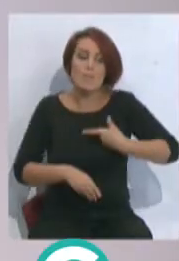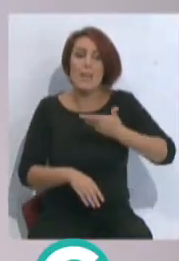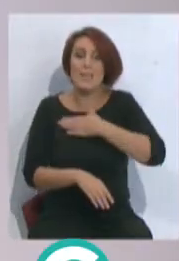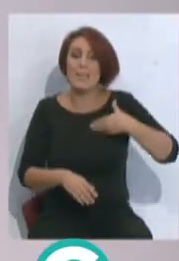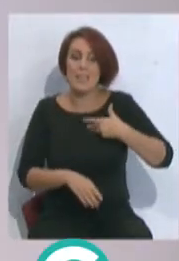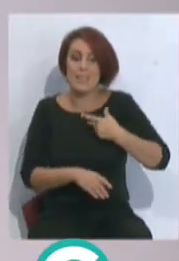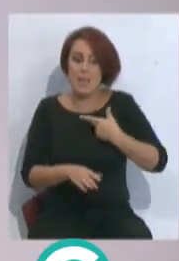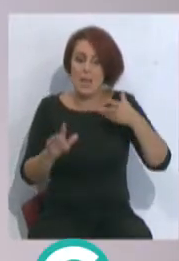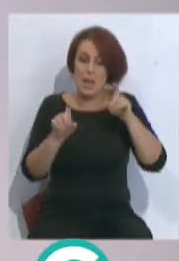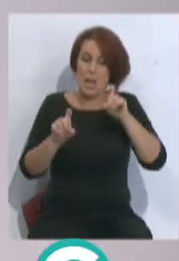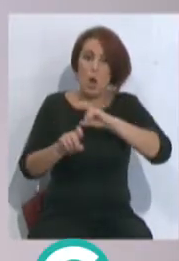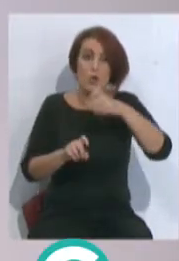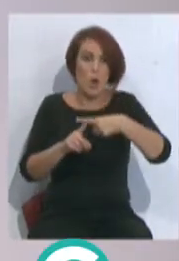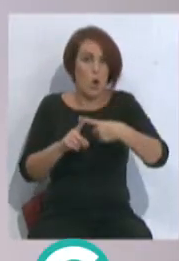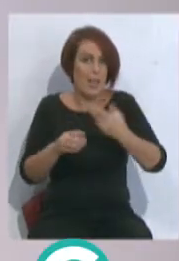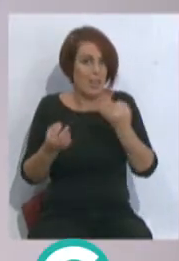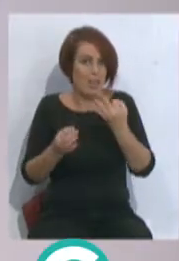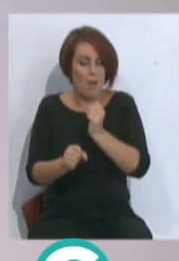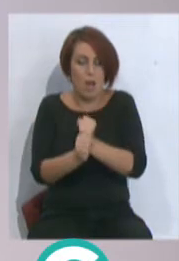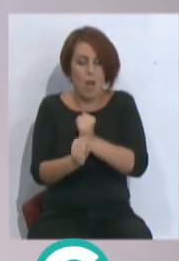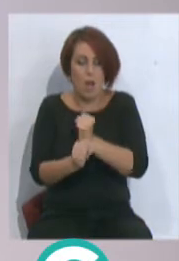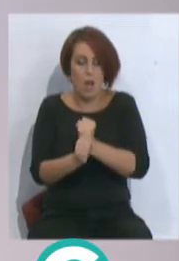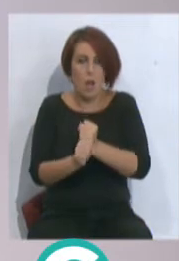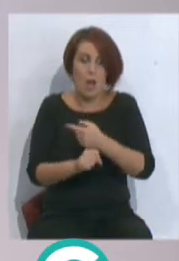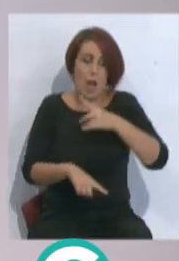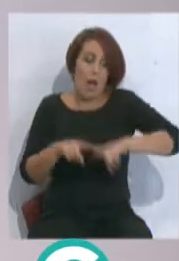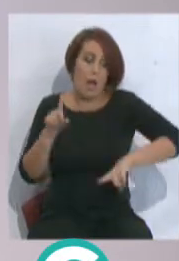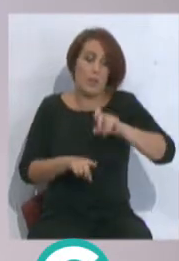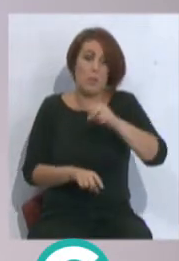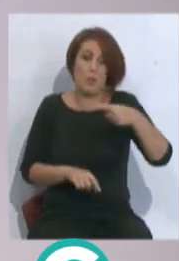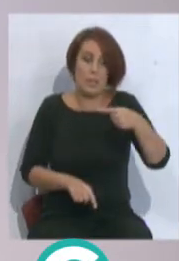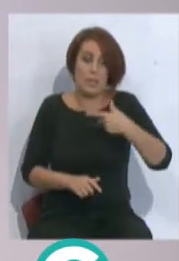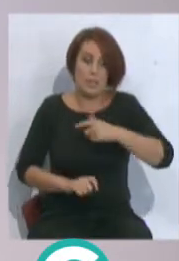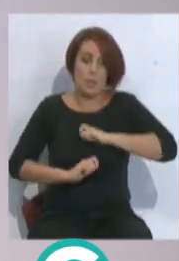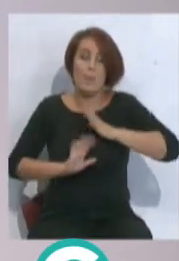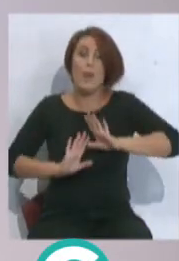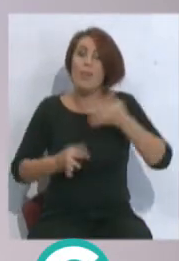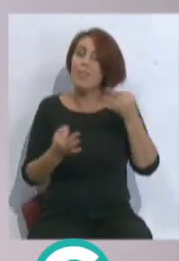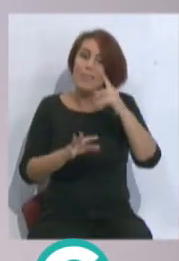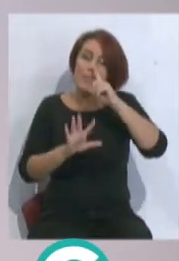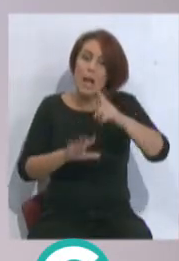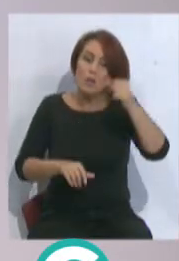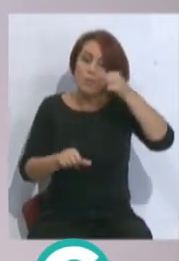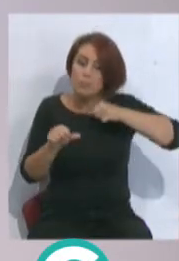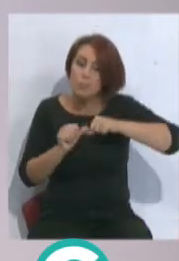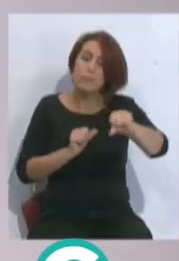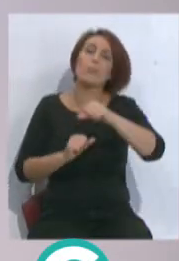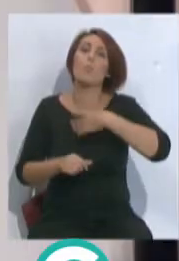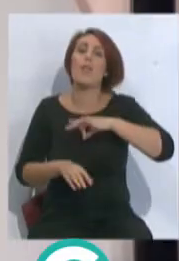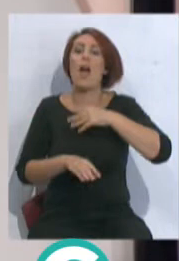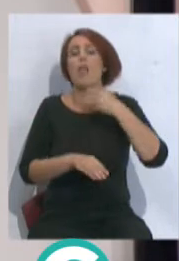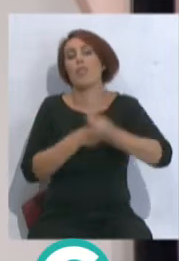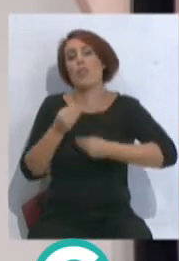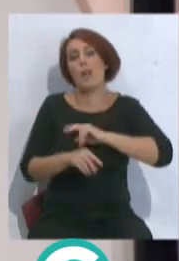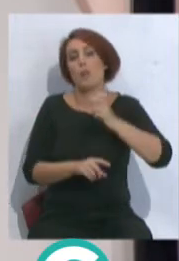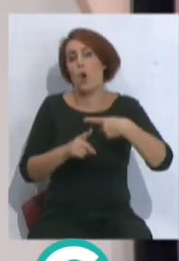otras cosas, eso te lo tienes que trabajar. Y algunas veces te darán o te vendrán malos resultados. Pero tienes que hacerlo a lo largo de seis años. Creo que te da pie para hacer otras